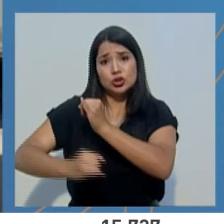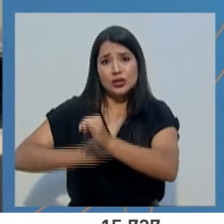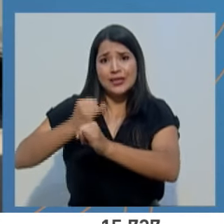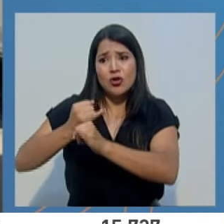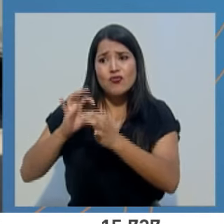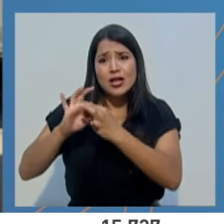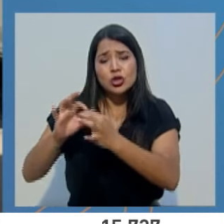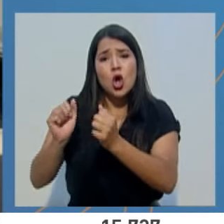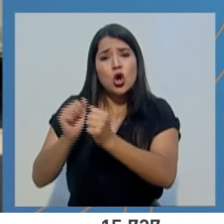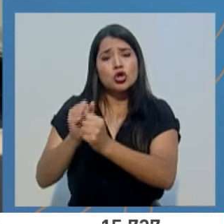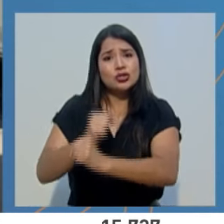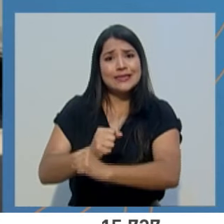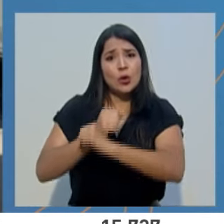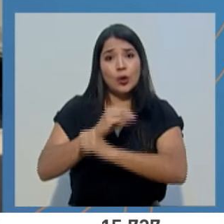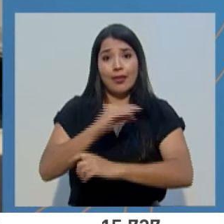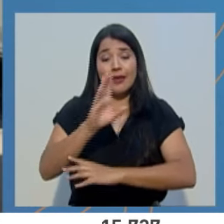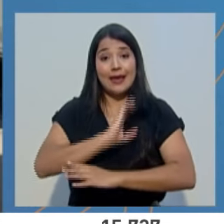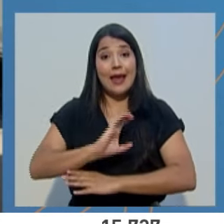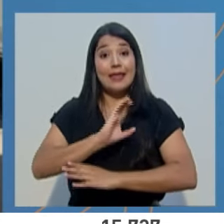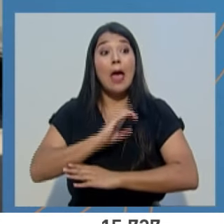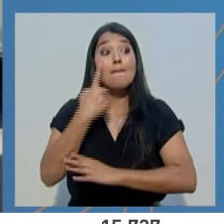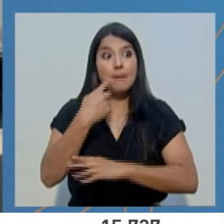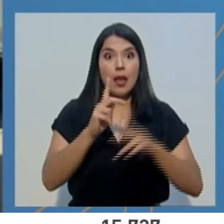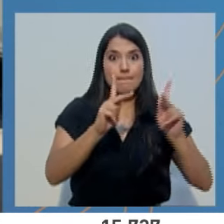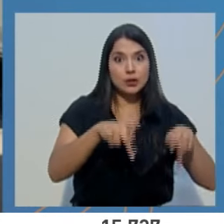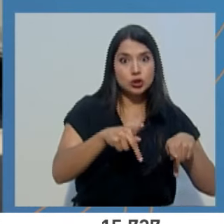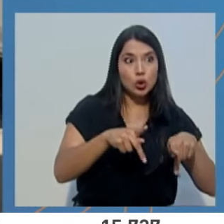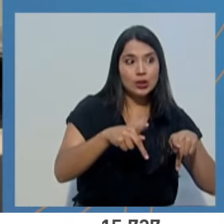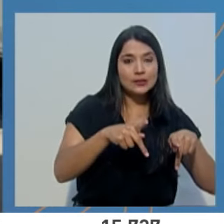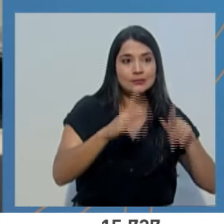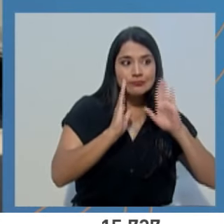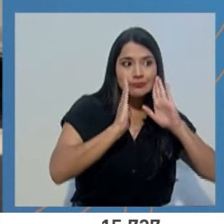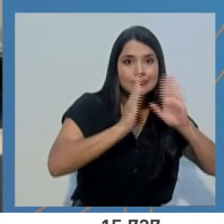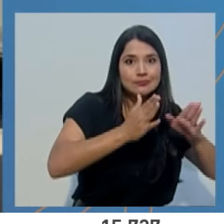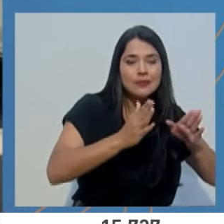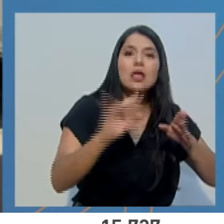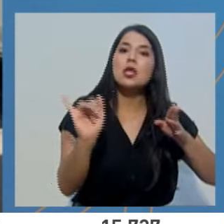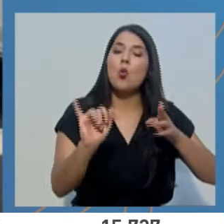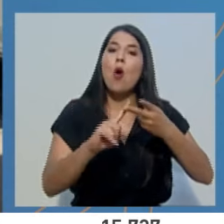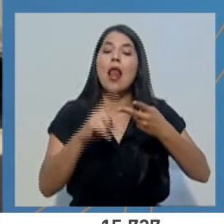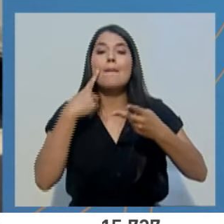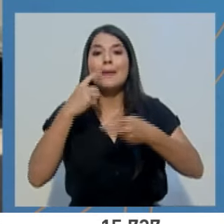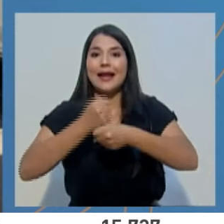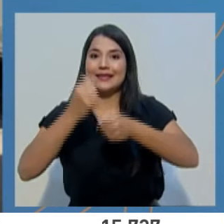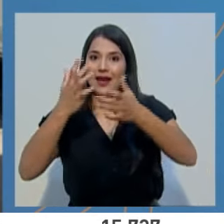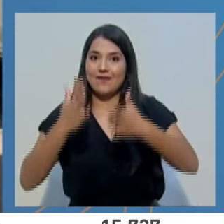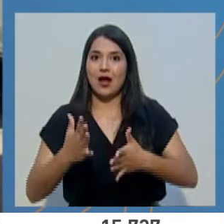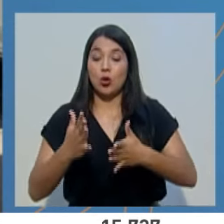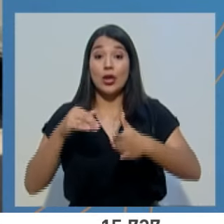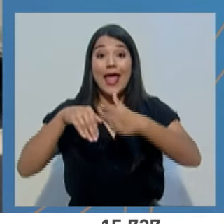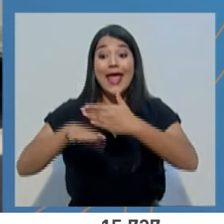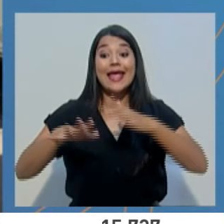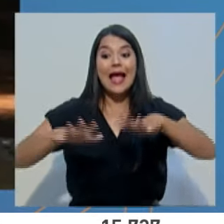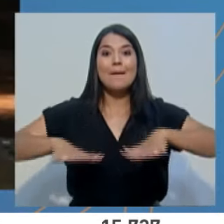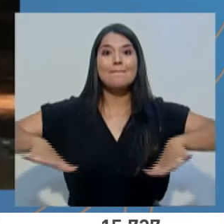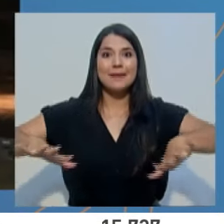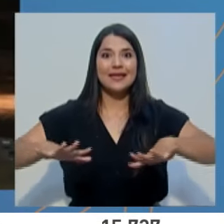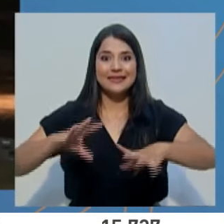seguridad y calidad, tanto para los pacientes como para el personal en ambientes extra hospitalarios.